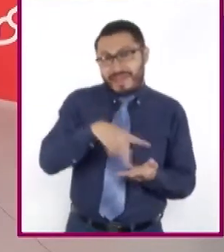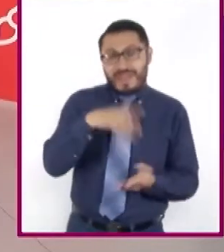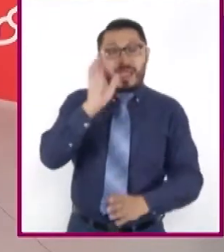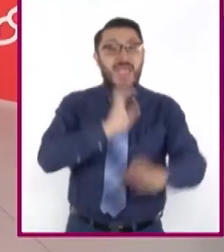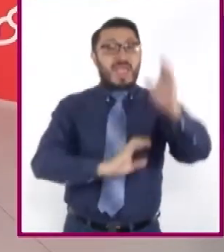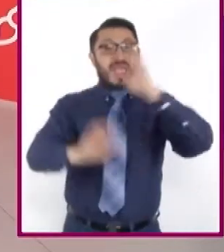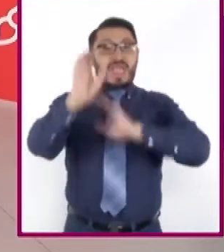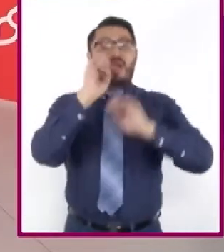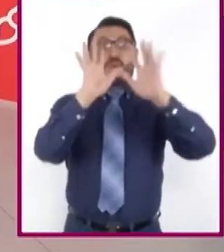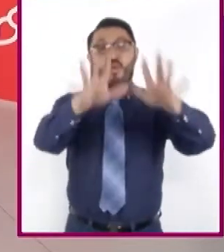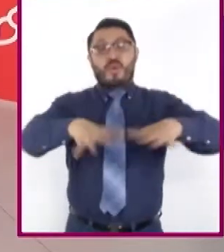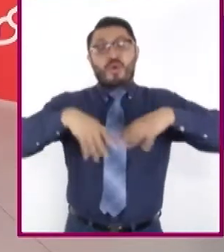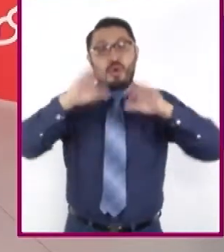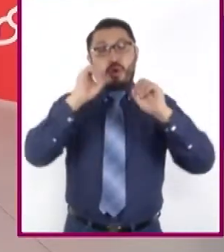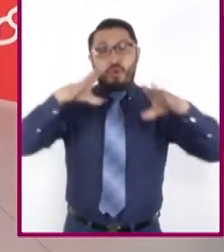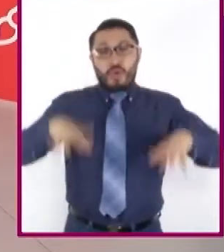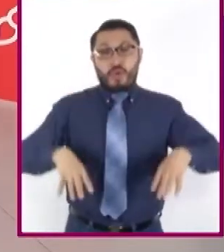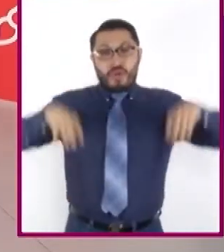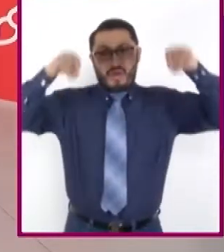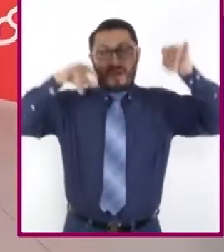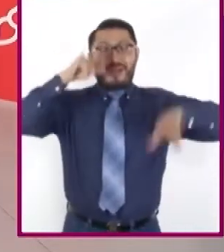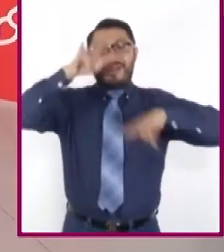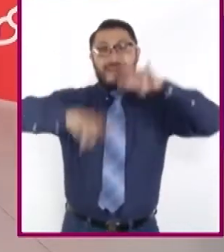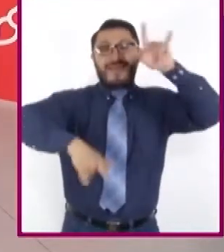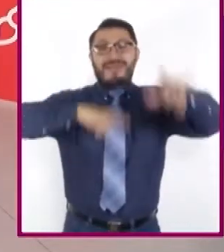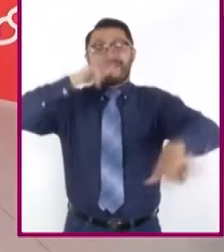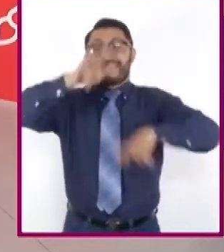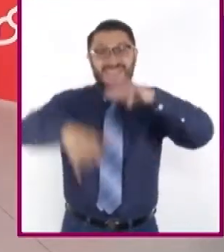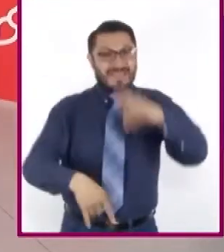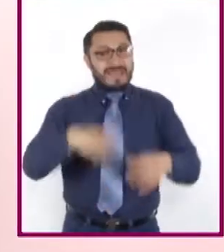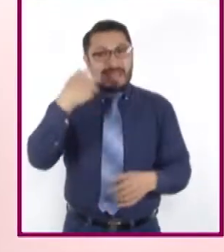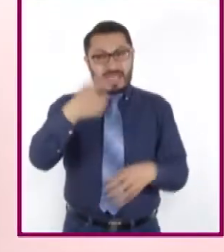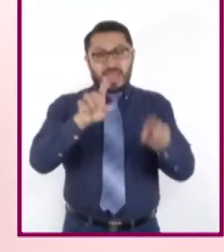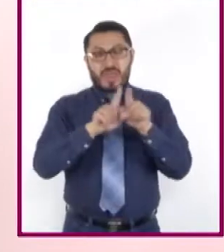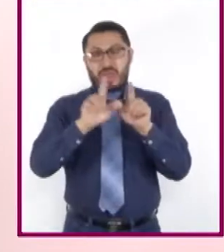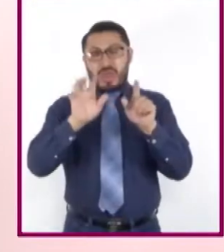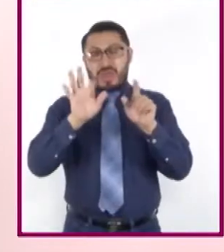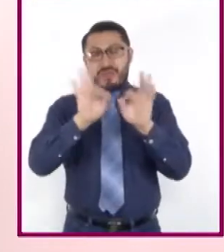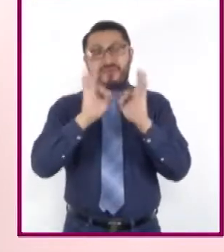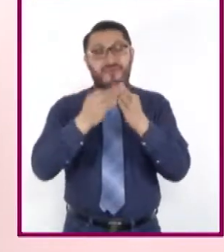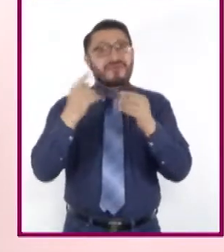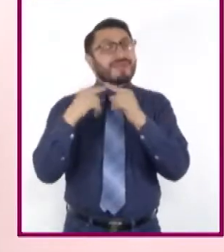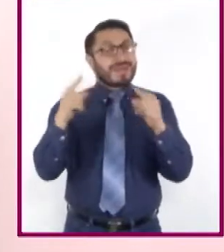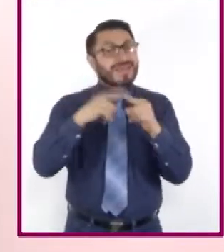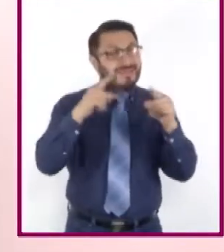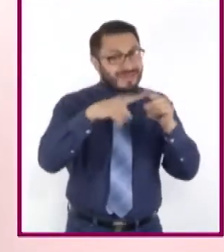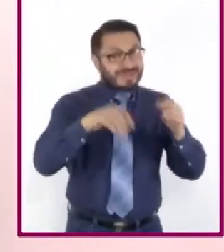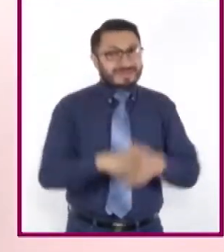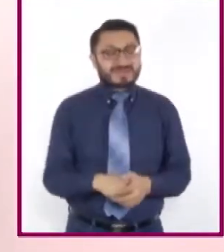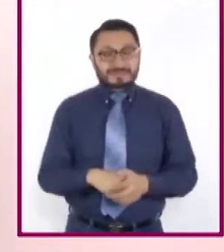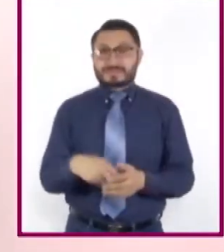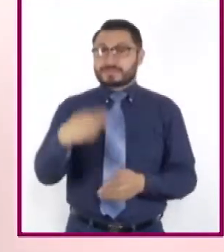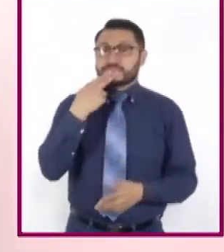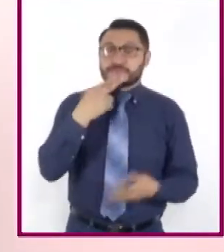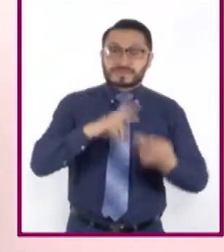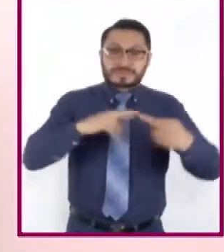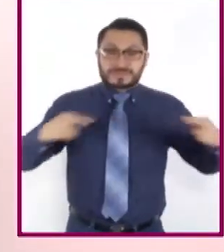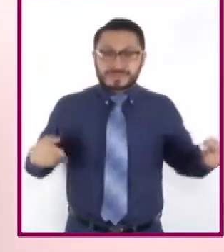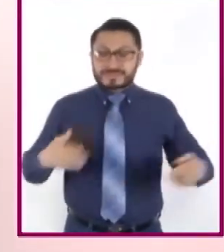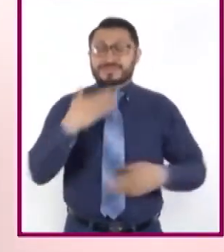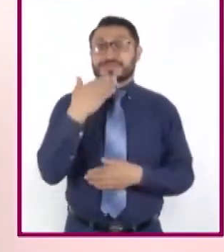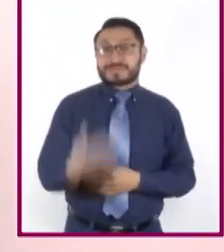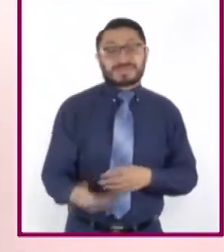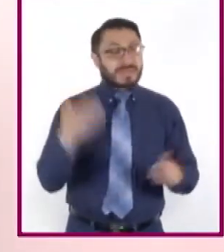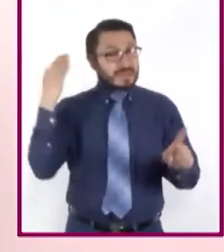en el circo, que son otras expresiones de las artes escénicas. Un buen recurso para lograr la apreciación de estos